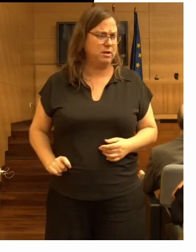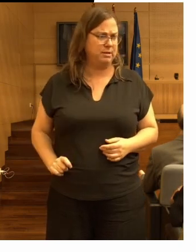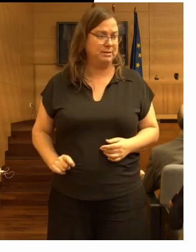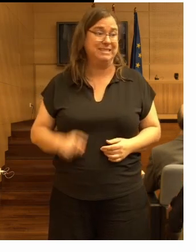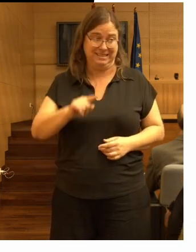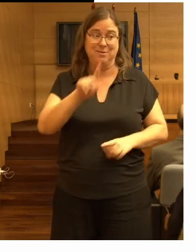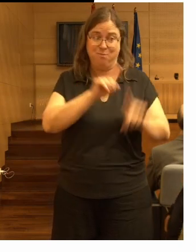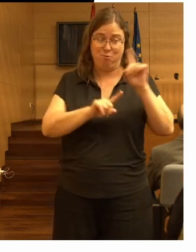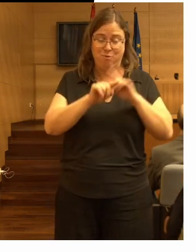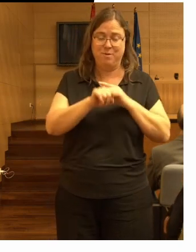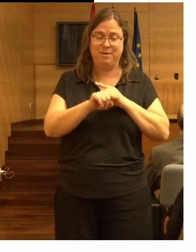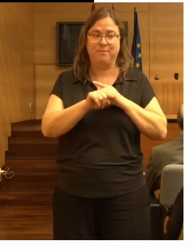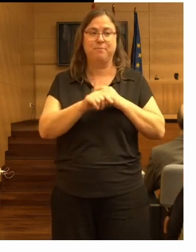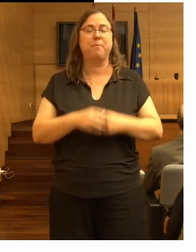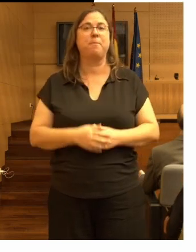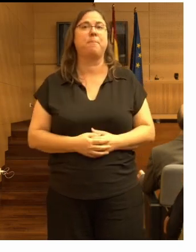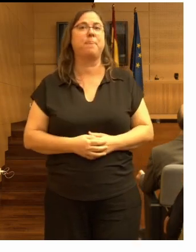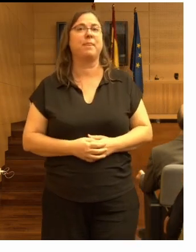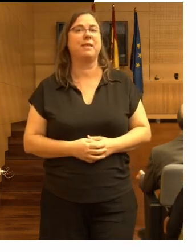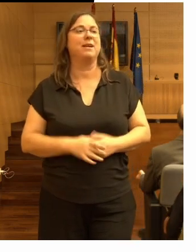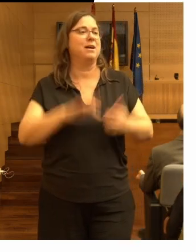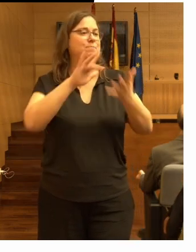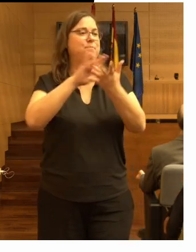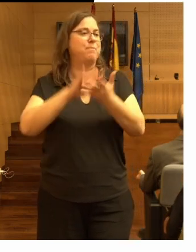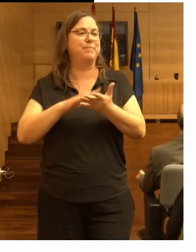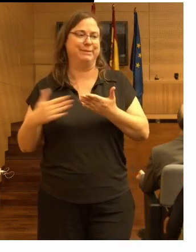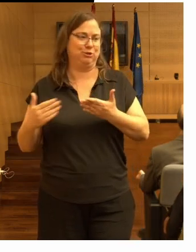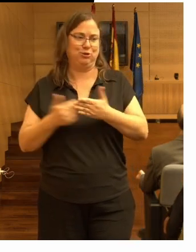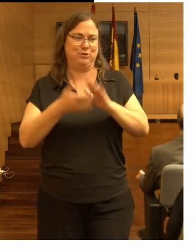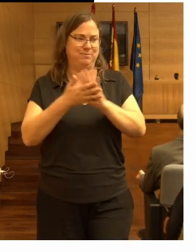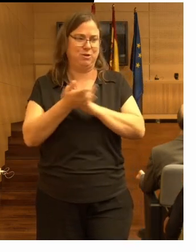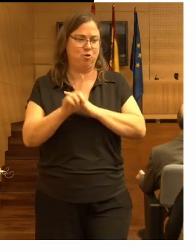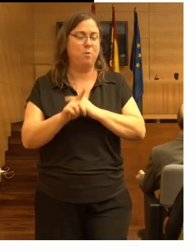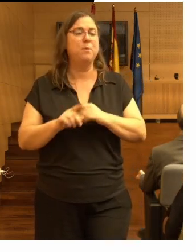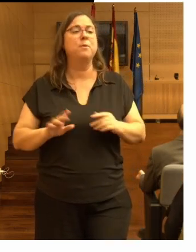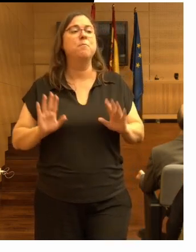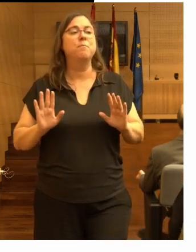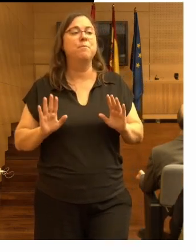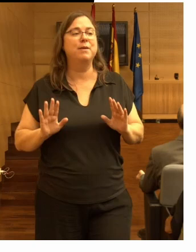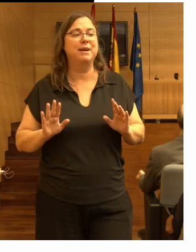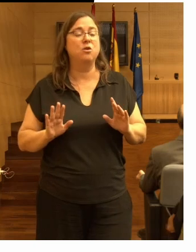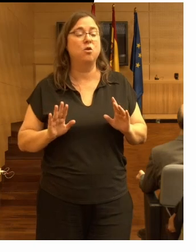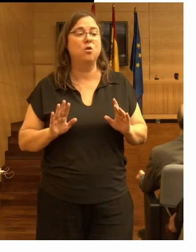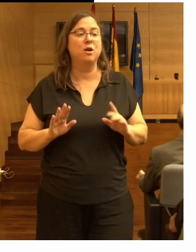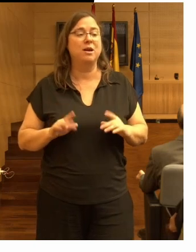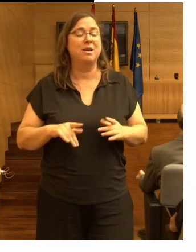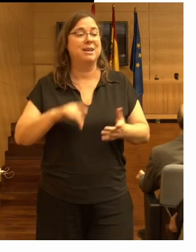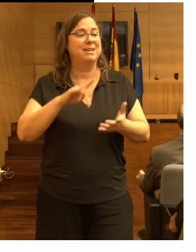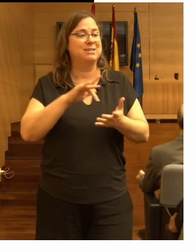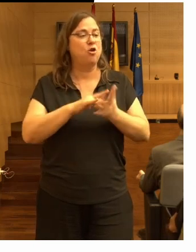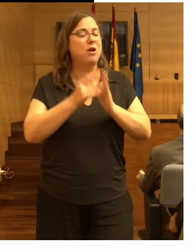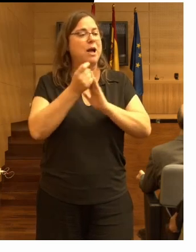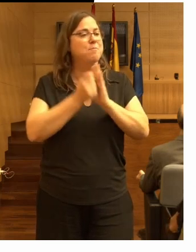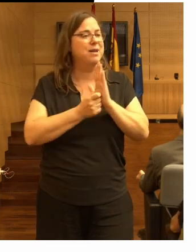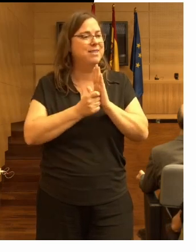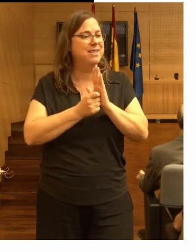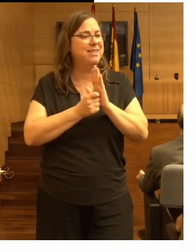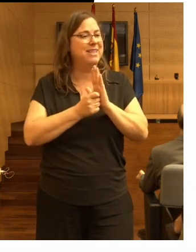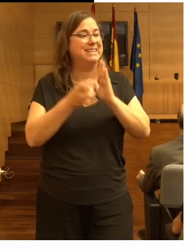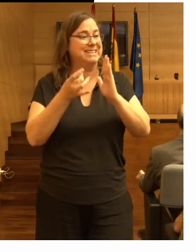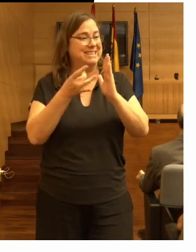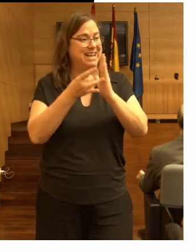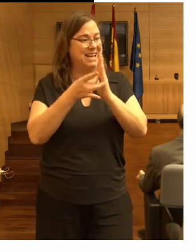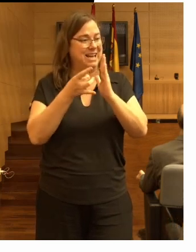bueno no voy a pasar por todos los criterios pero las medidas de calidad